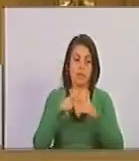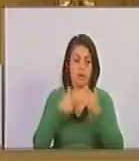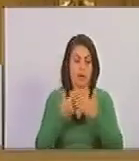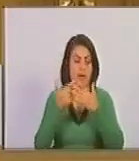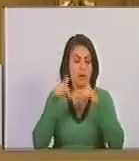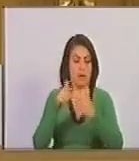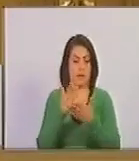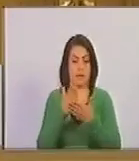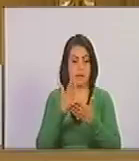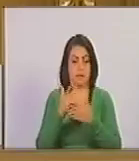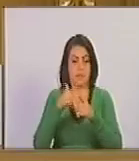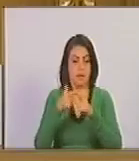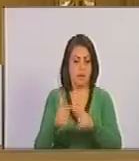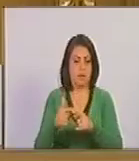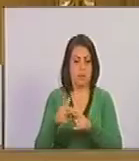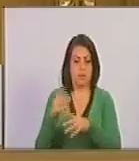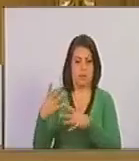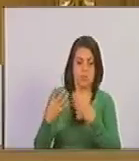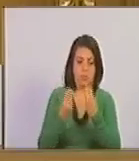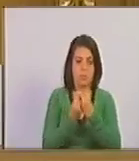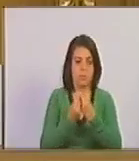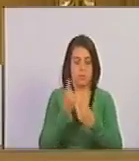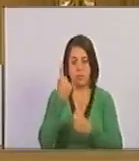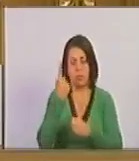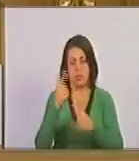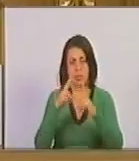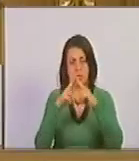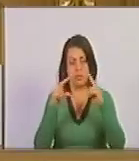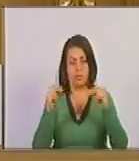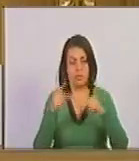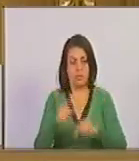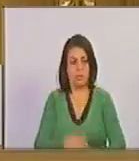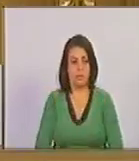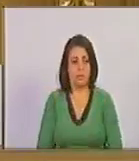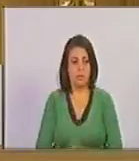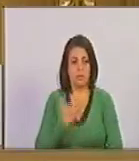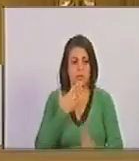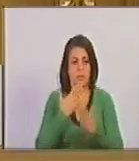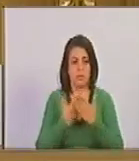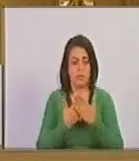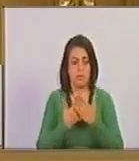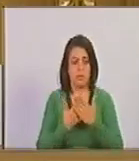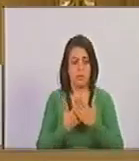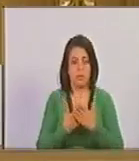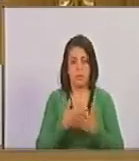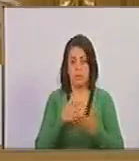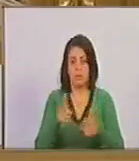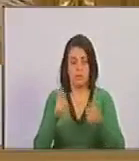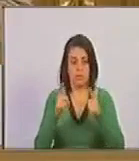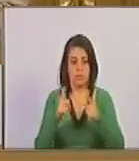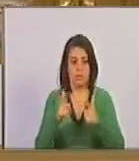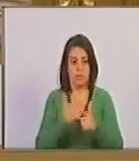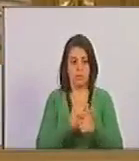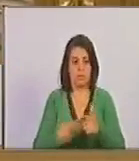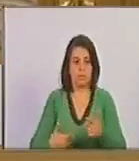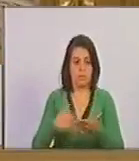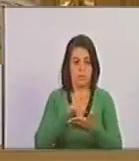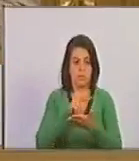estado siempre ligado a esa solidaridad con Nicaragua. Muchas gracias, compañero. Voy a permitir, presidente.